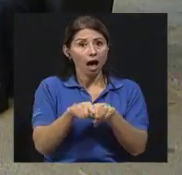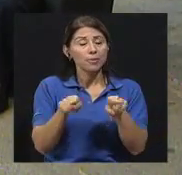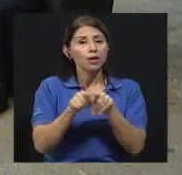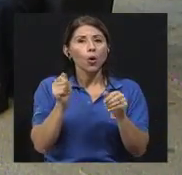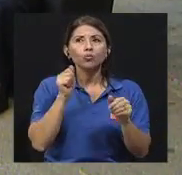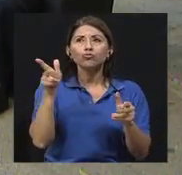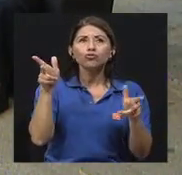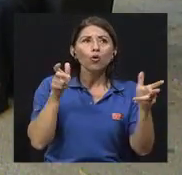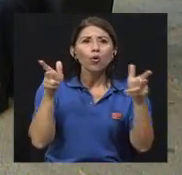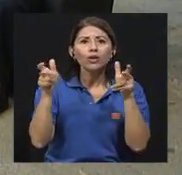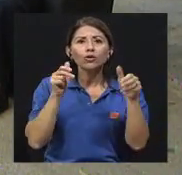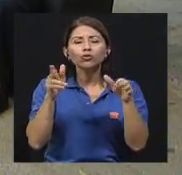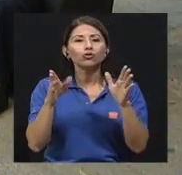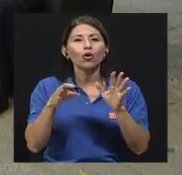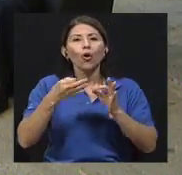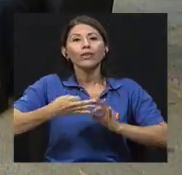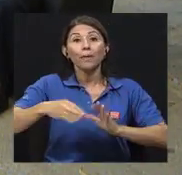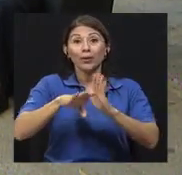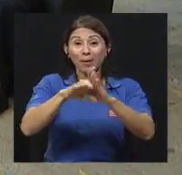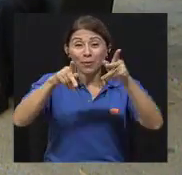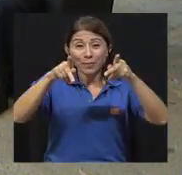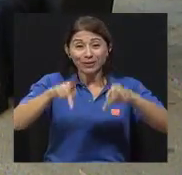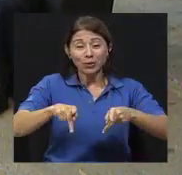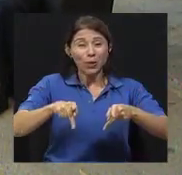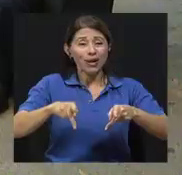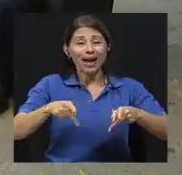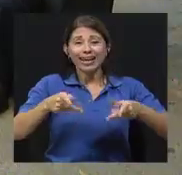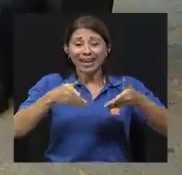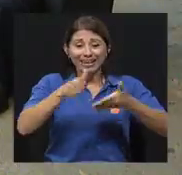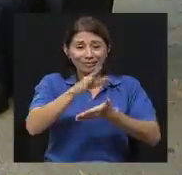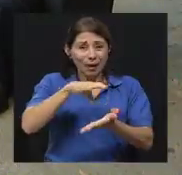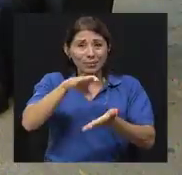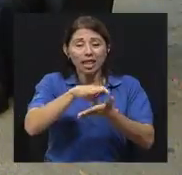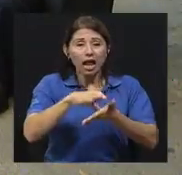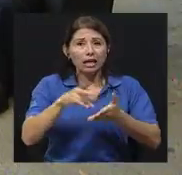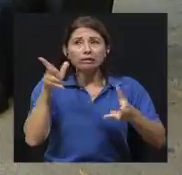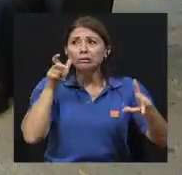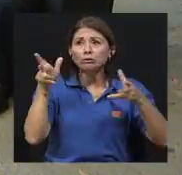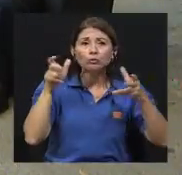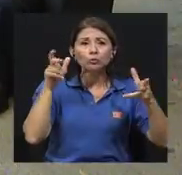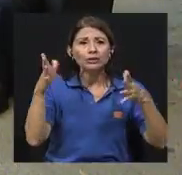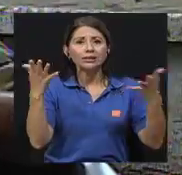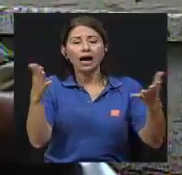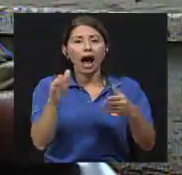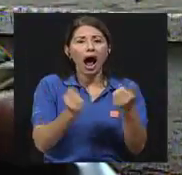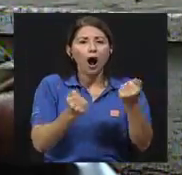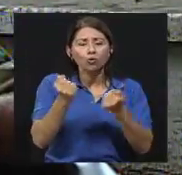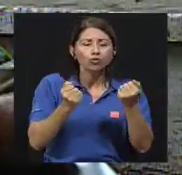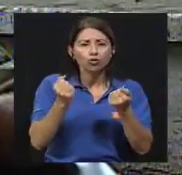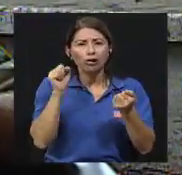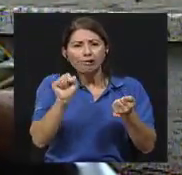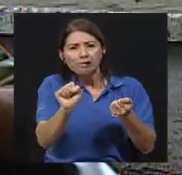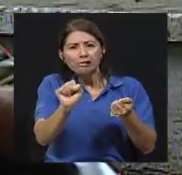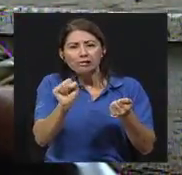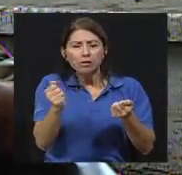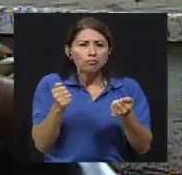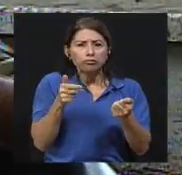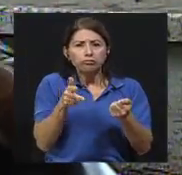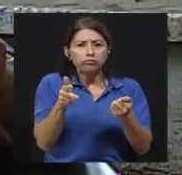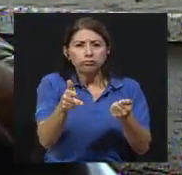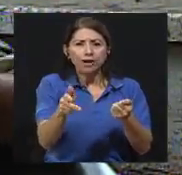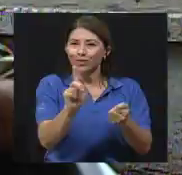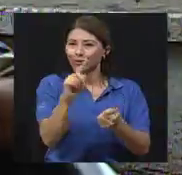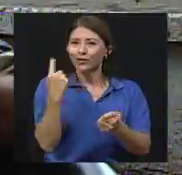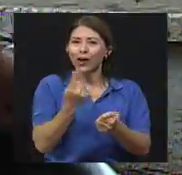cotidianos, ¿verdad? Digamos, desde los ruidos de los autos, etcétera, ¿verdad? Entonces, no es solo...